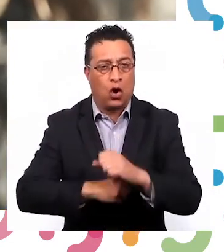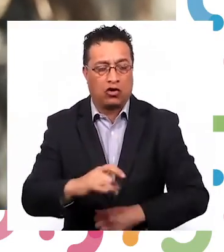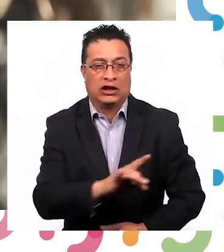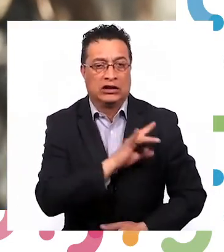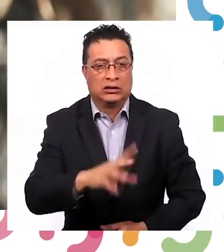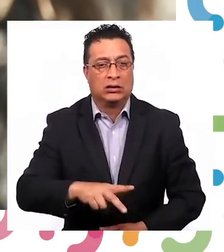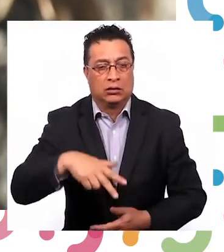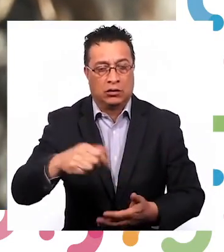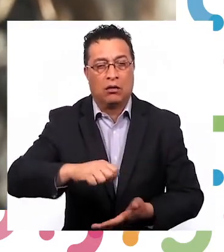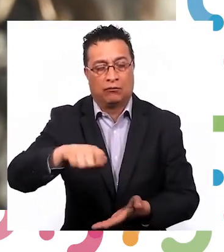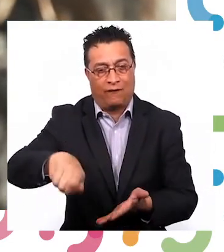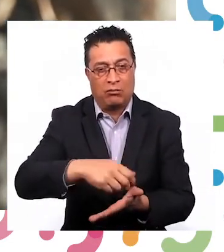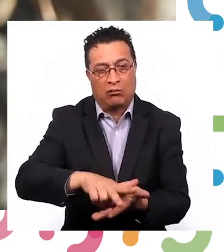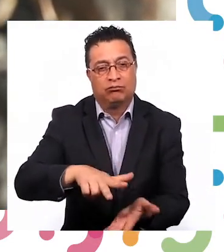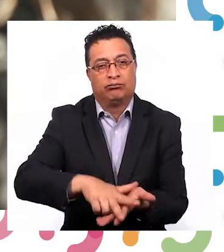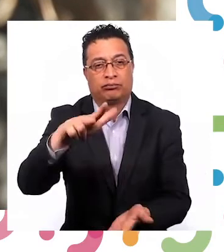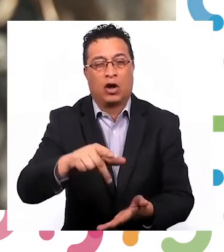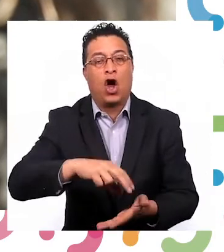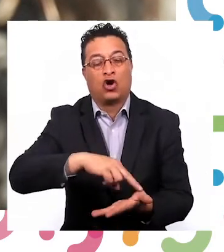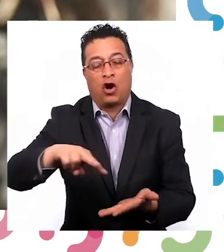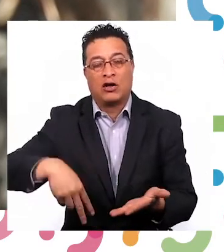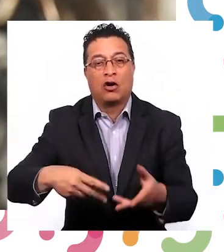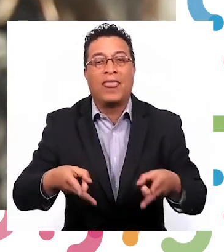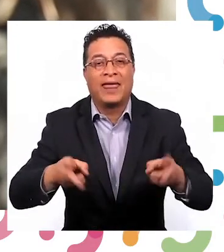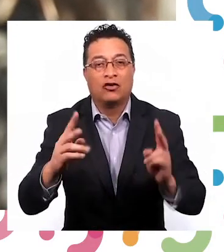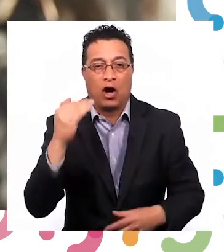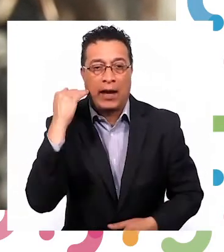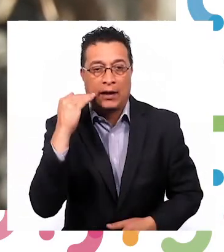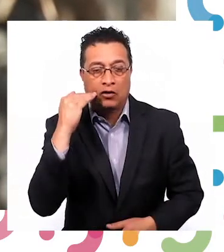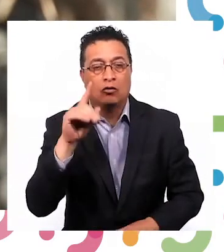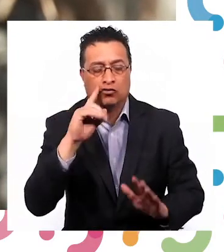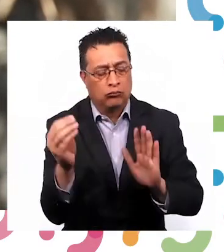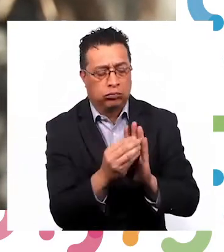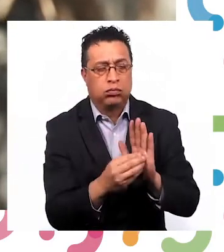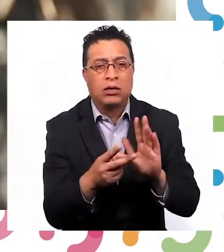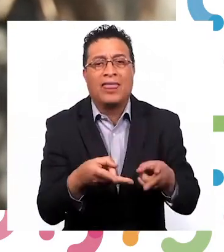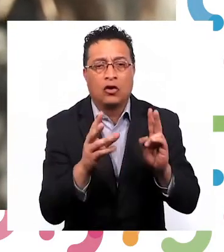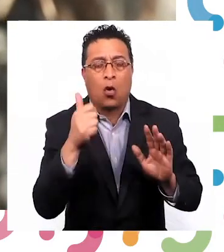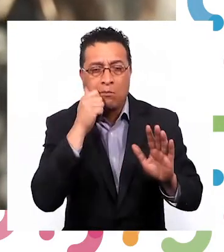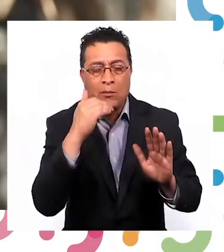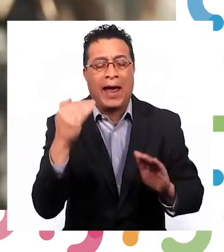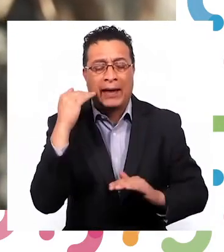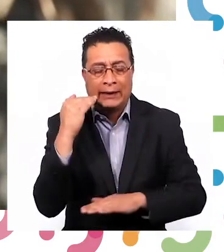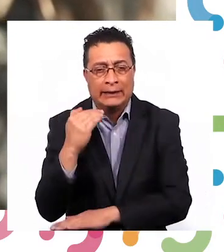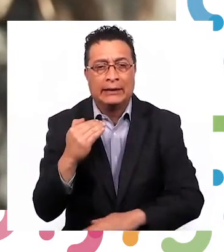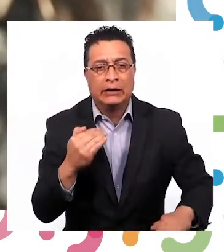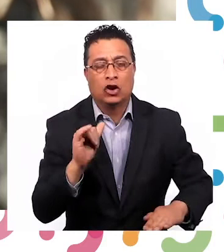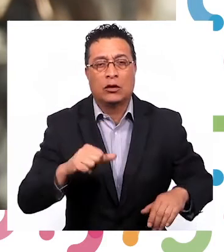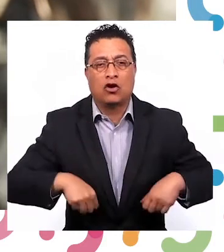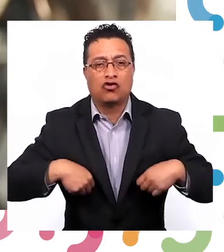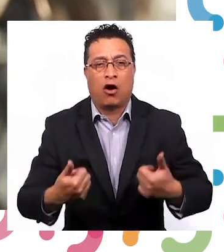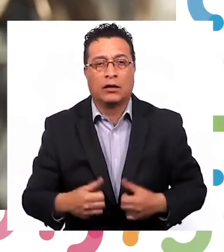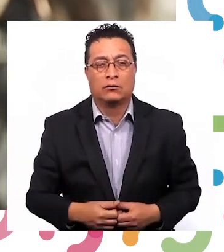años desde que Chile ratificó la Convención sobre los Derechos del Niño, la que consagra una serie de derechos humanos para niños,